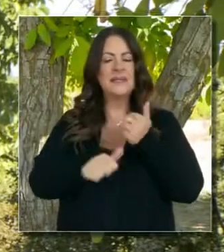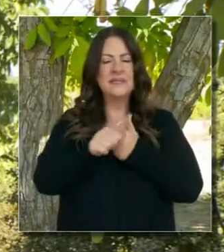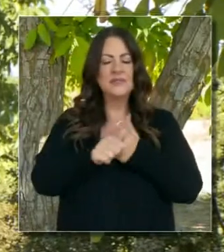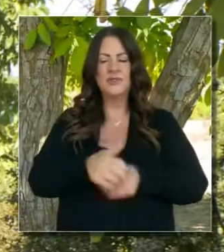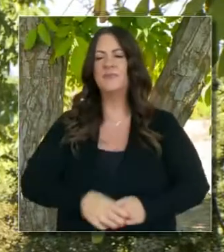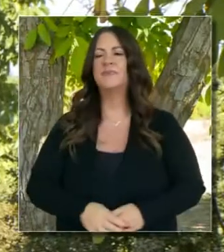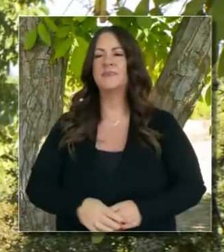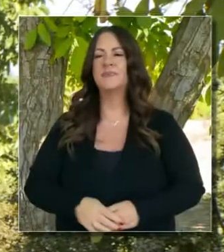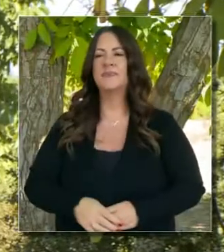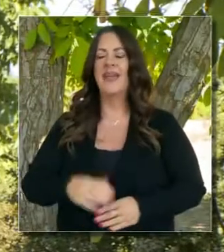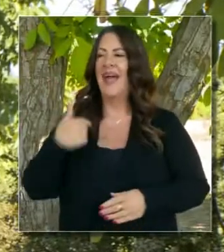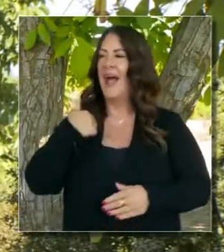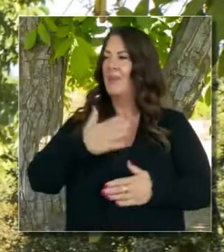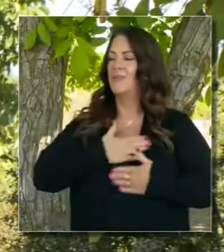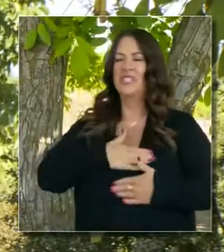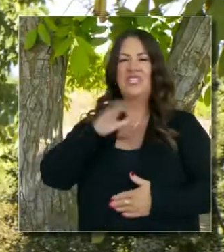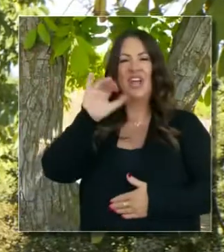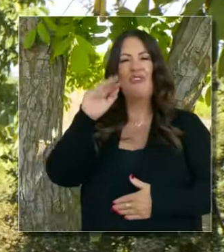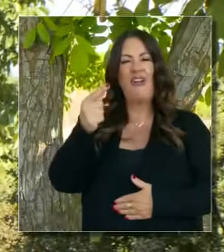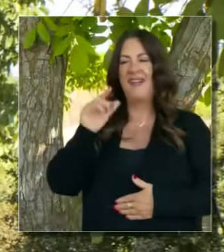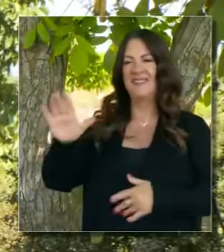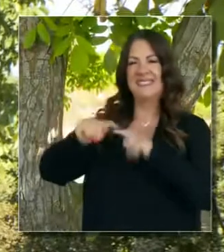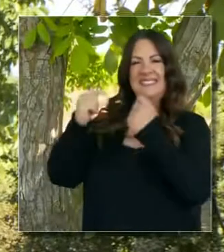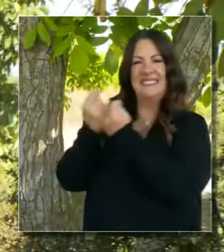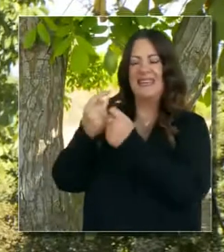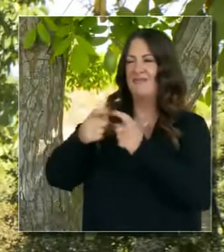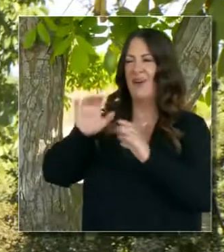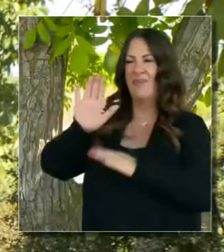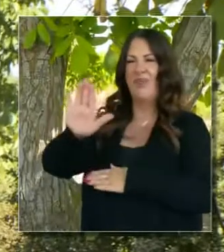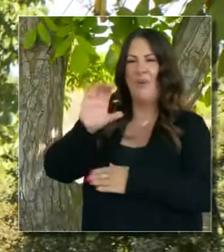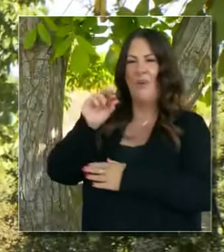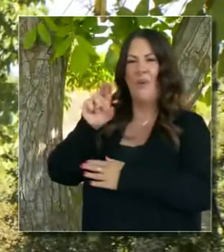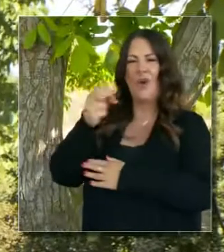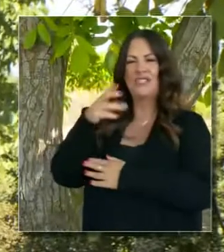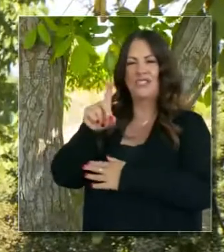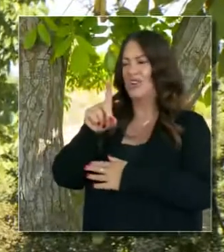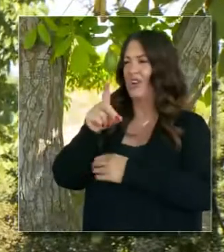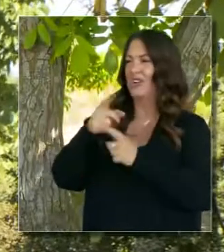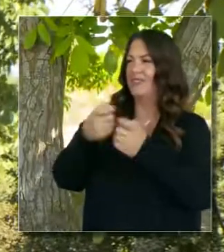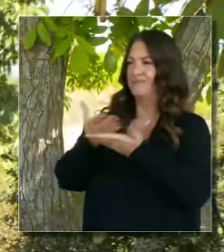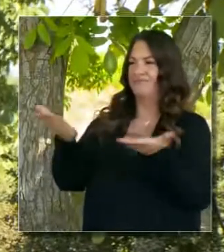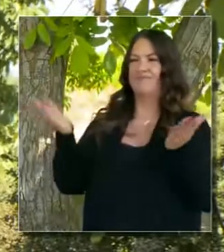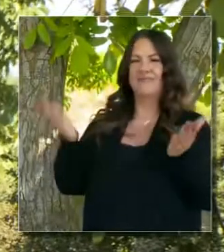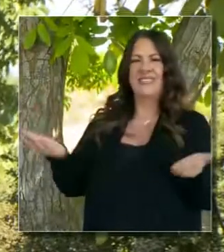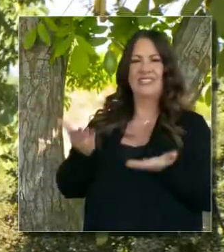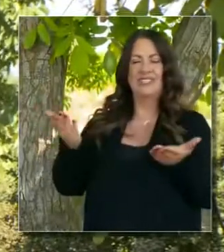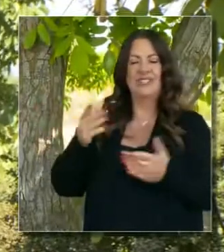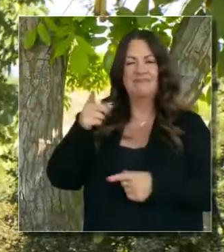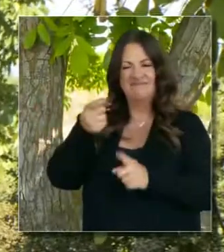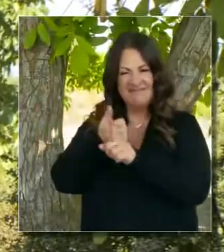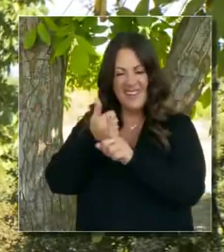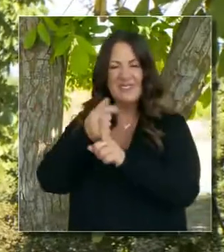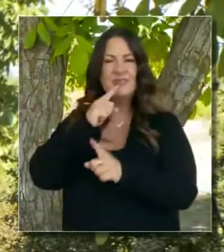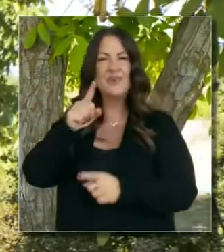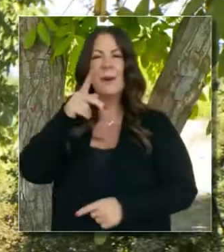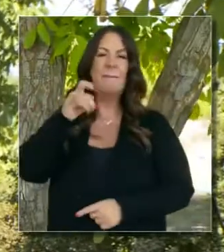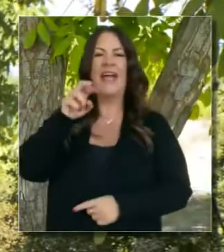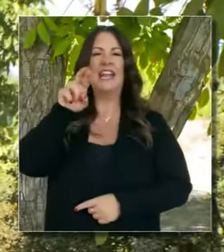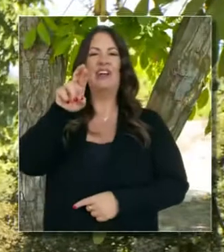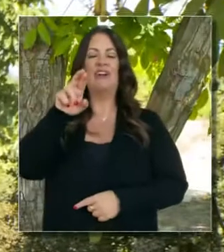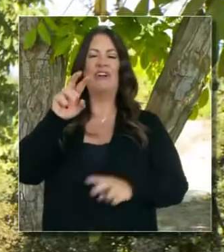1980. Esta hortaliza ha sido líder, Craig y su equipo son pioneros auténticos en el espíritu californiano.